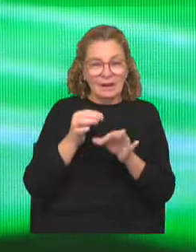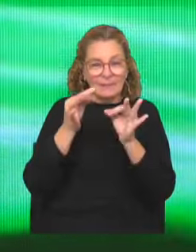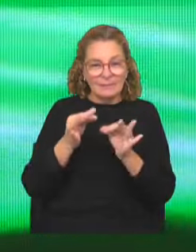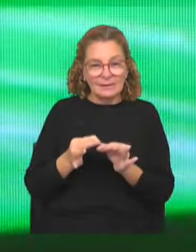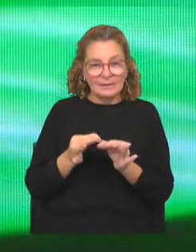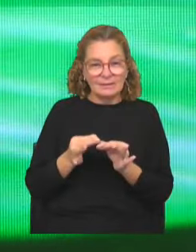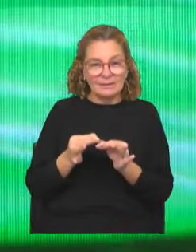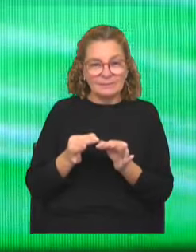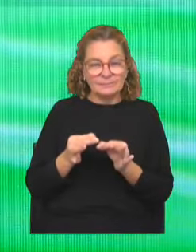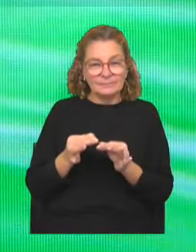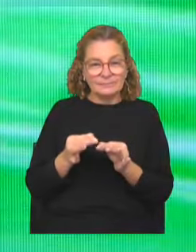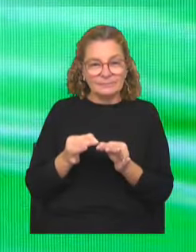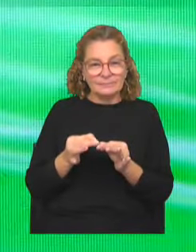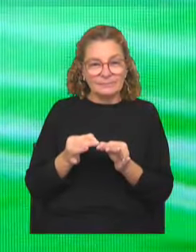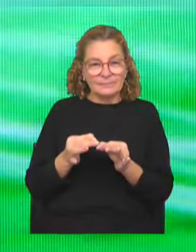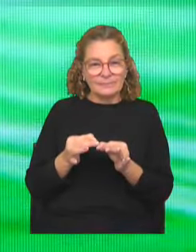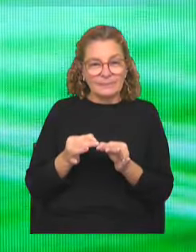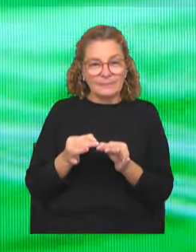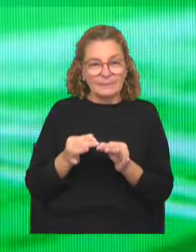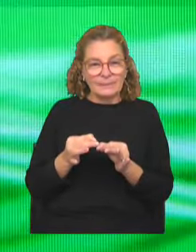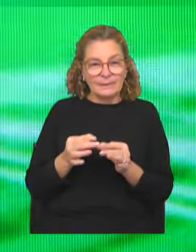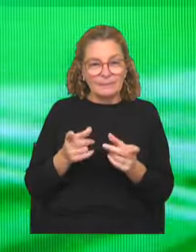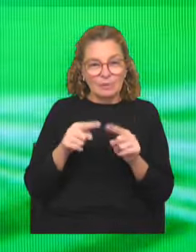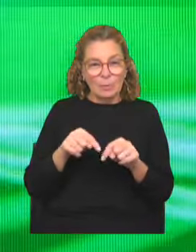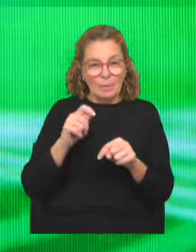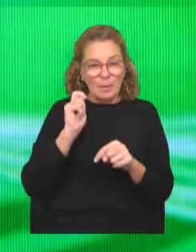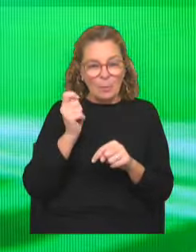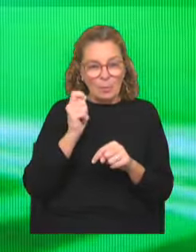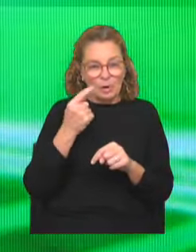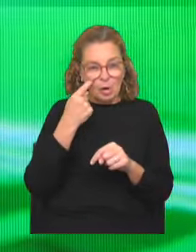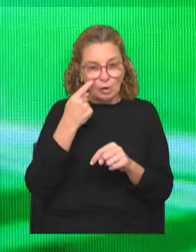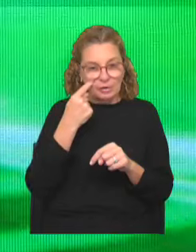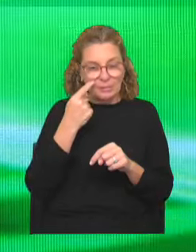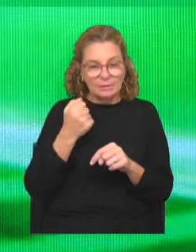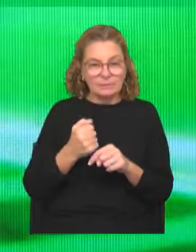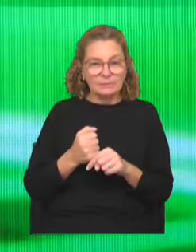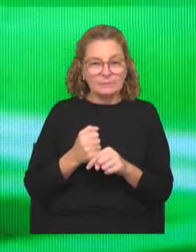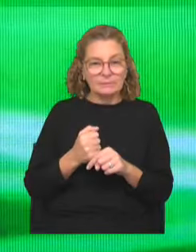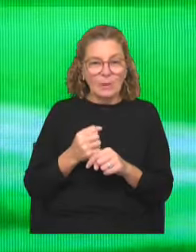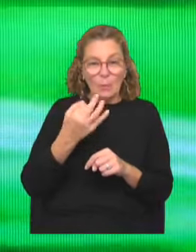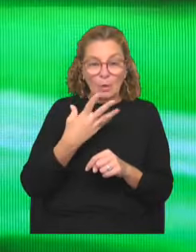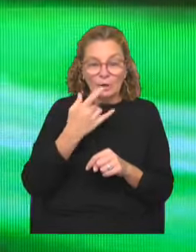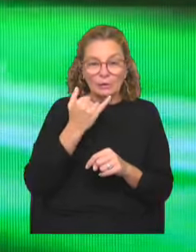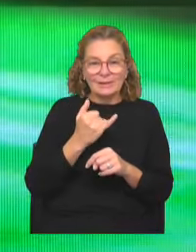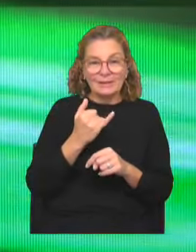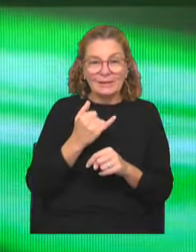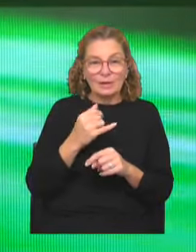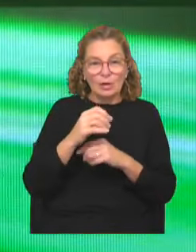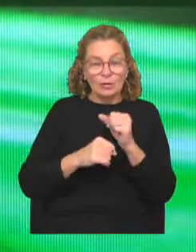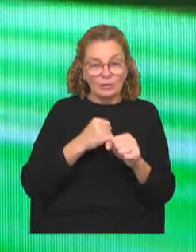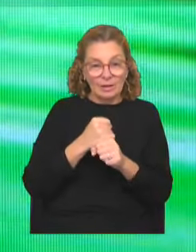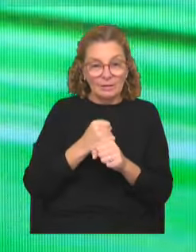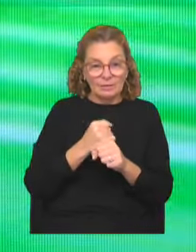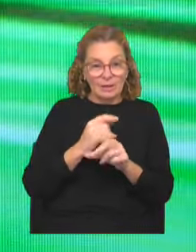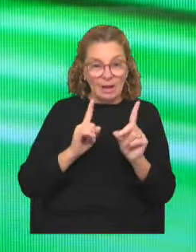toma el caso, que se vuelve más público. Y, bueno, sí, las edades fue